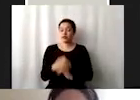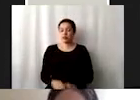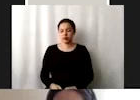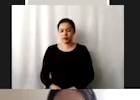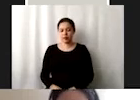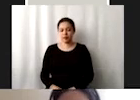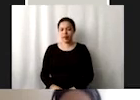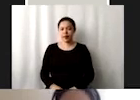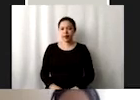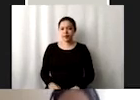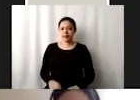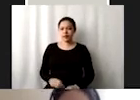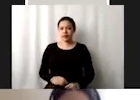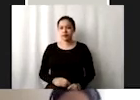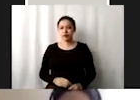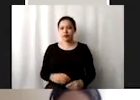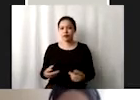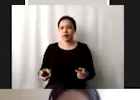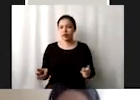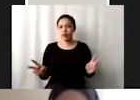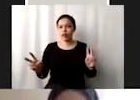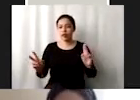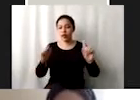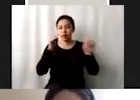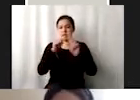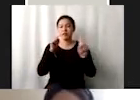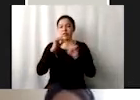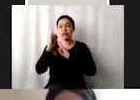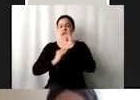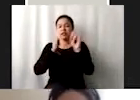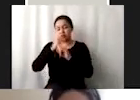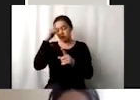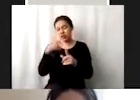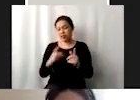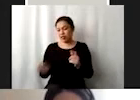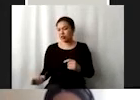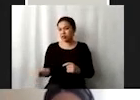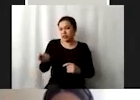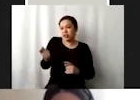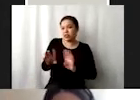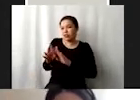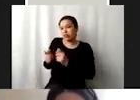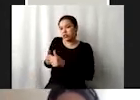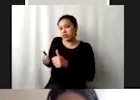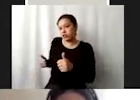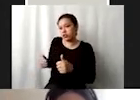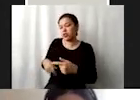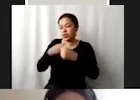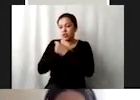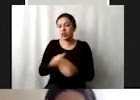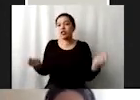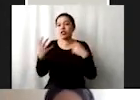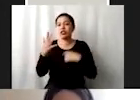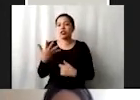Las metas convenidas internacionalmente sobre el retraso del crecimiento, emanciación de los niños menores de cinco